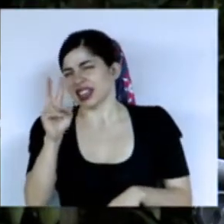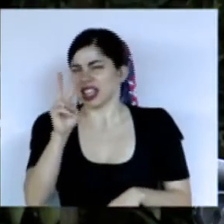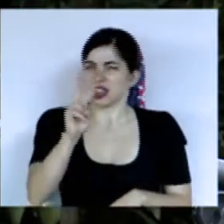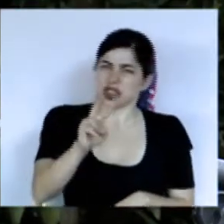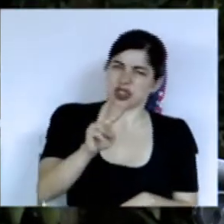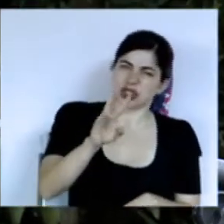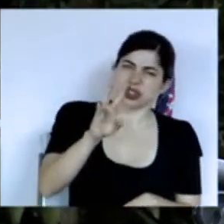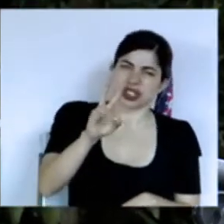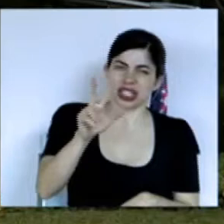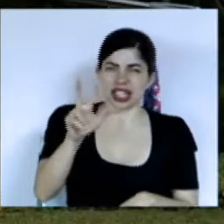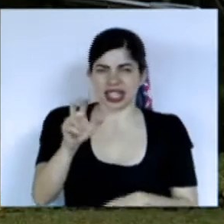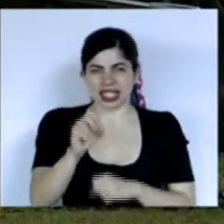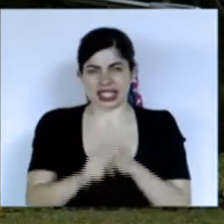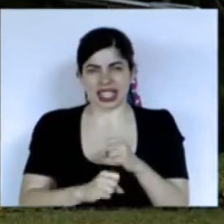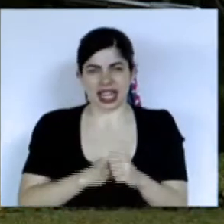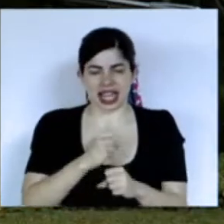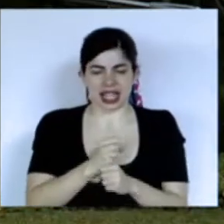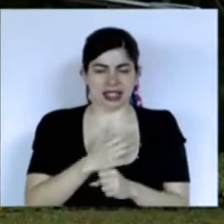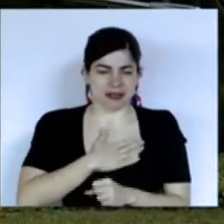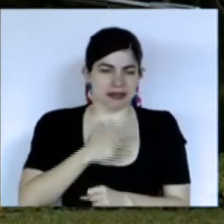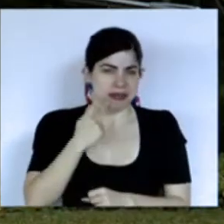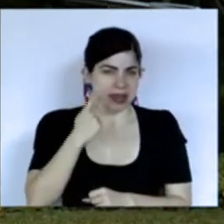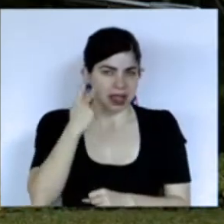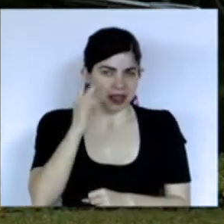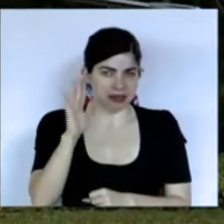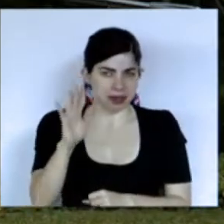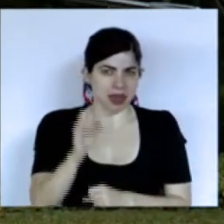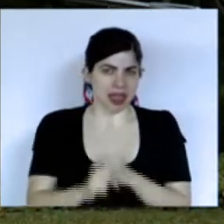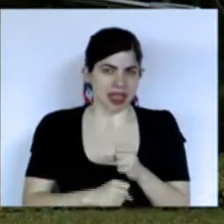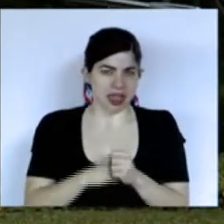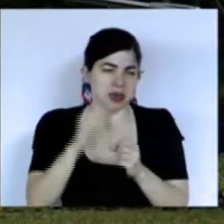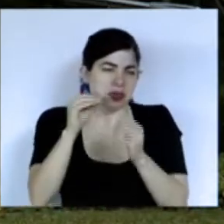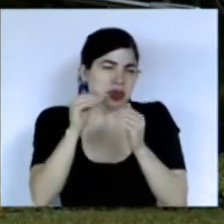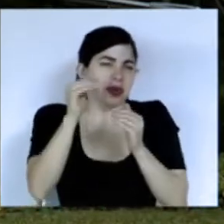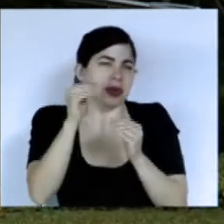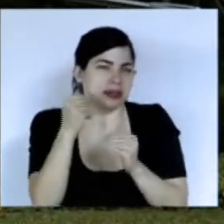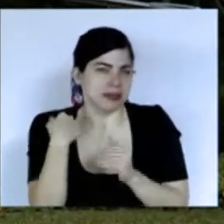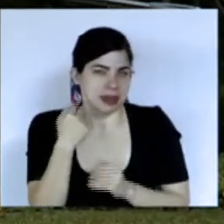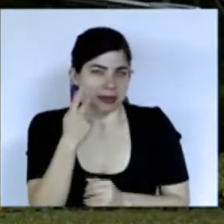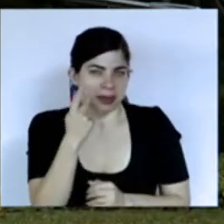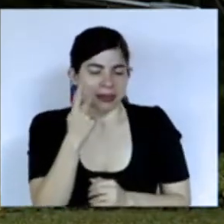73 años un poquito más mi papá